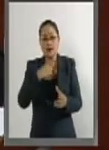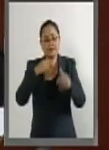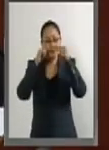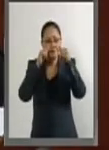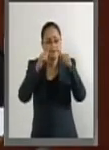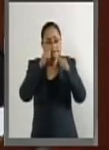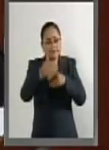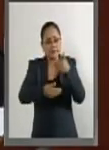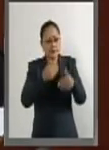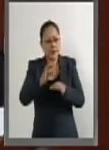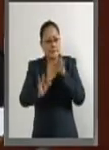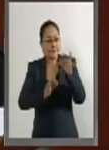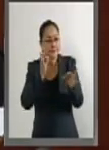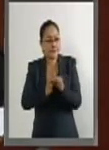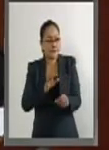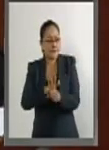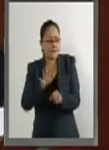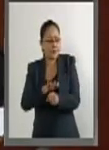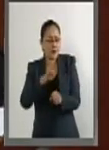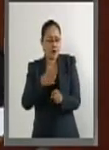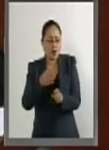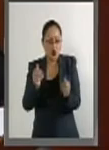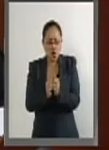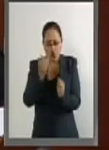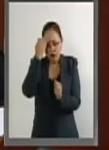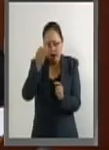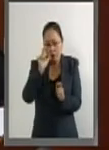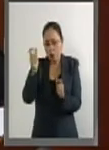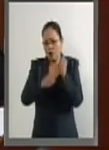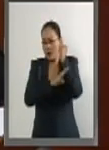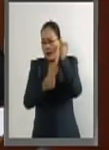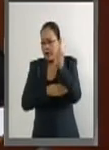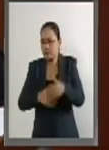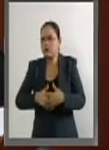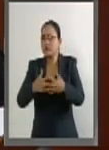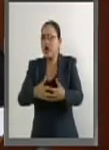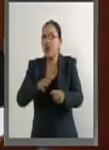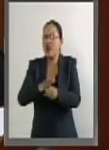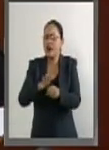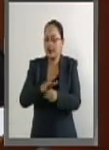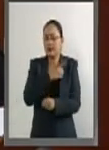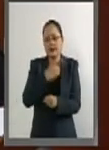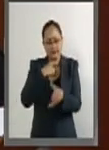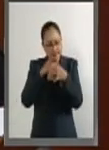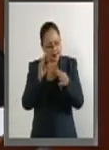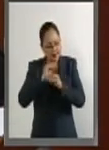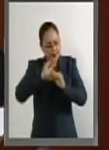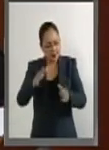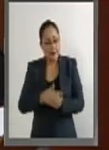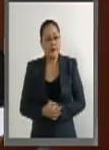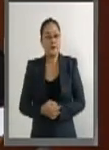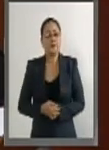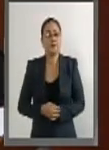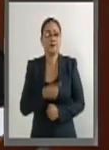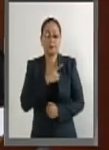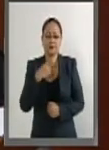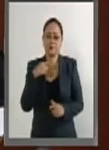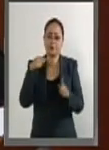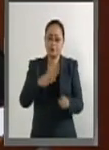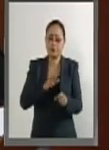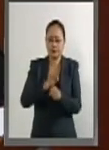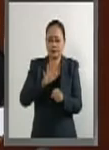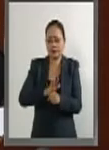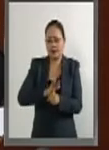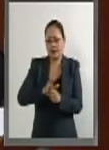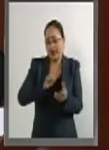consejo apropiado y oportuno durante la gestación. Como vemos, estamos frente a una situación que puede llegar a violentar